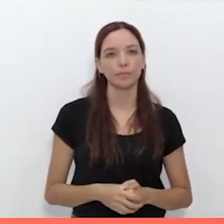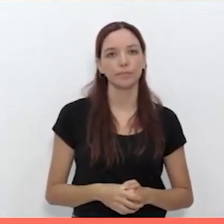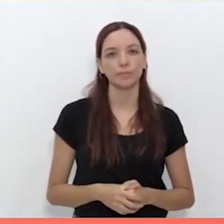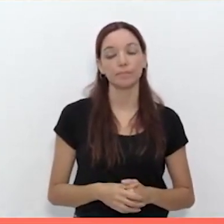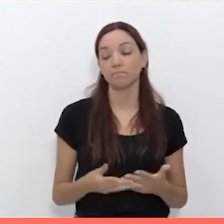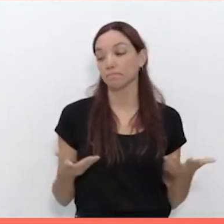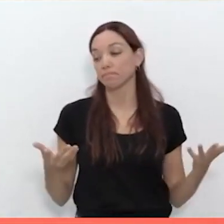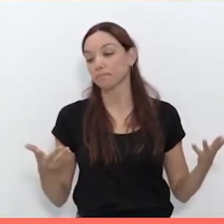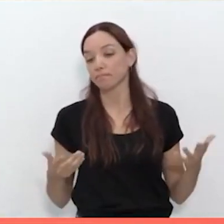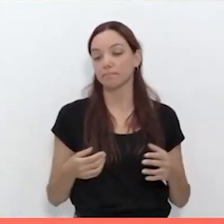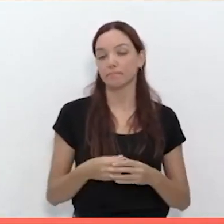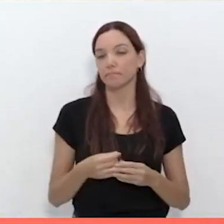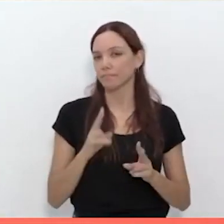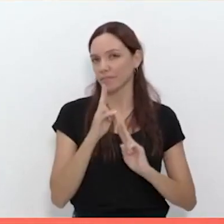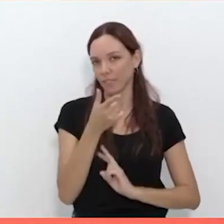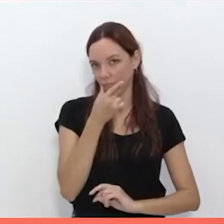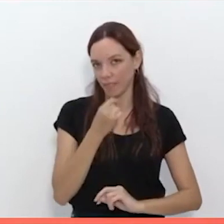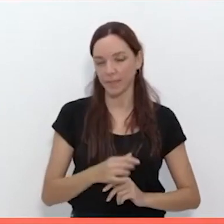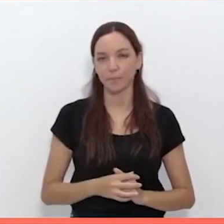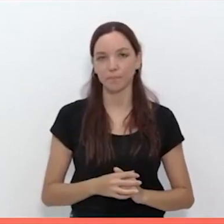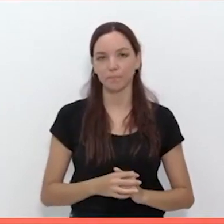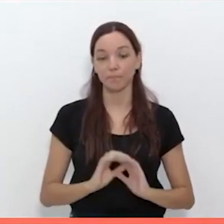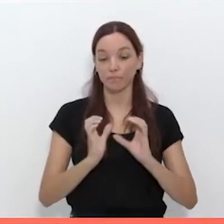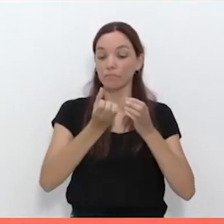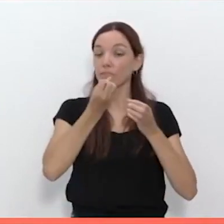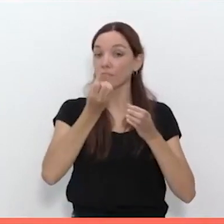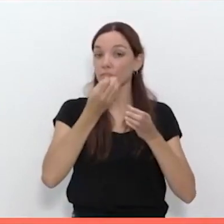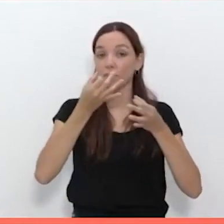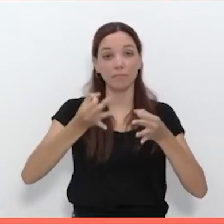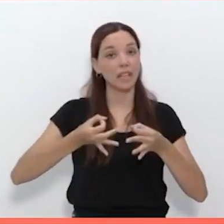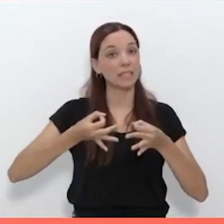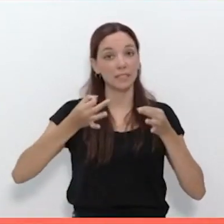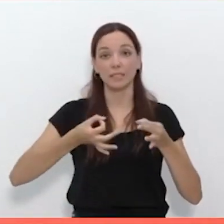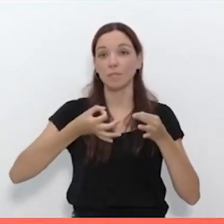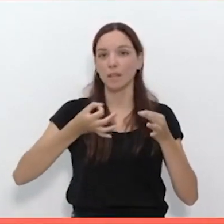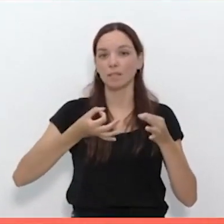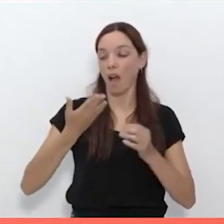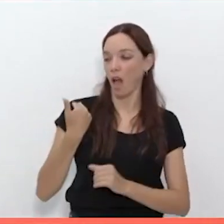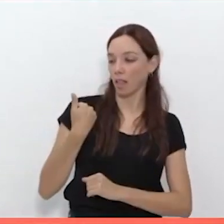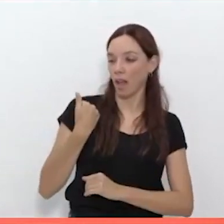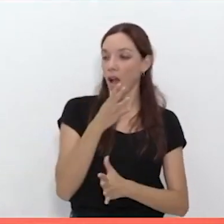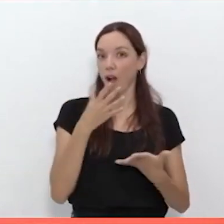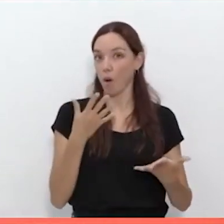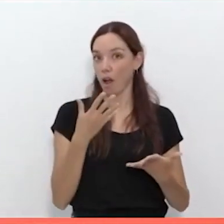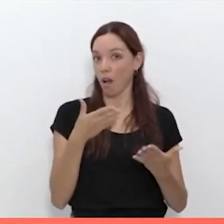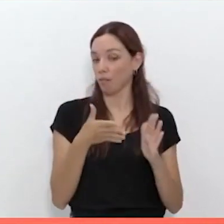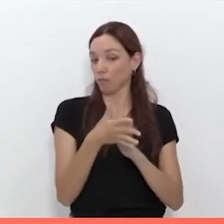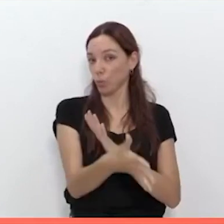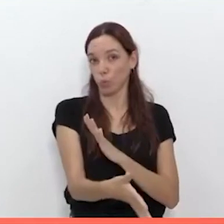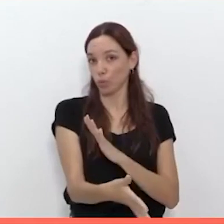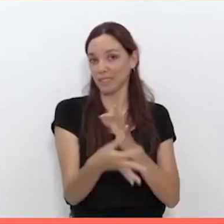Se responde muy sencillo. El PSOE siempre estará, estuvo y está al lado de las víctimas,